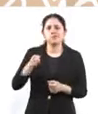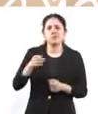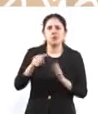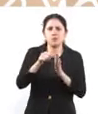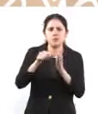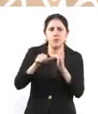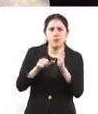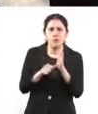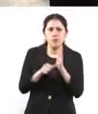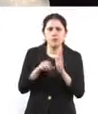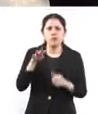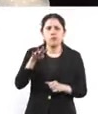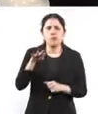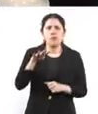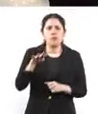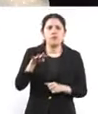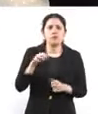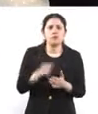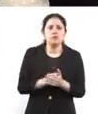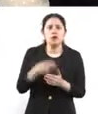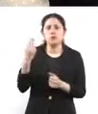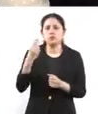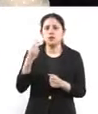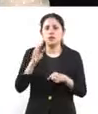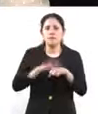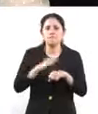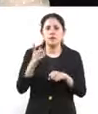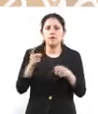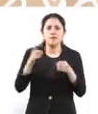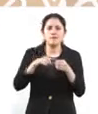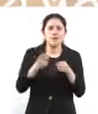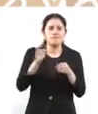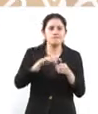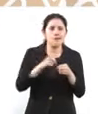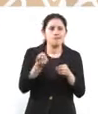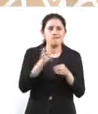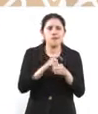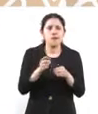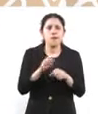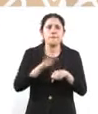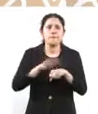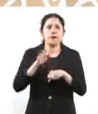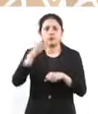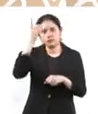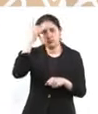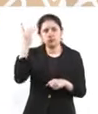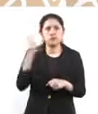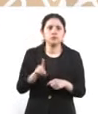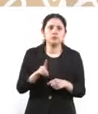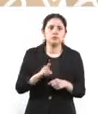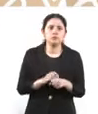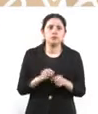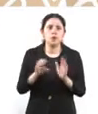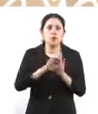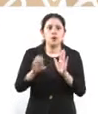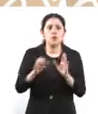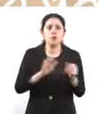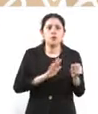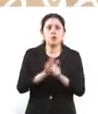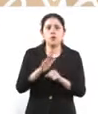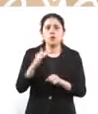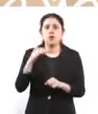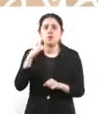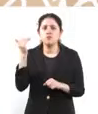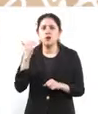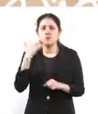19 aumente el número de delitos con prisión oficiosa, entre otras la corrupción. Por supuesto,